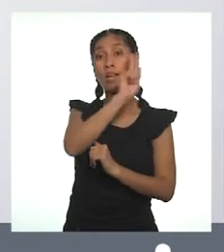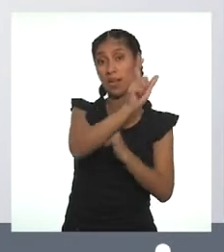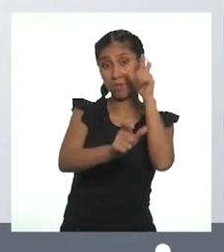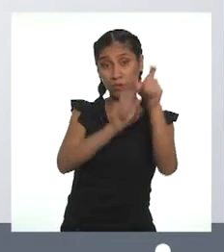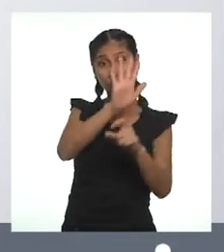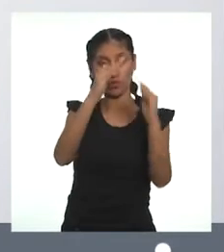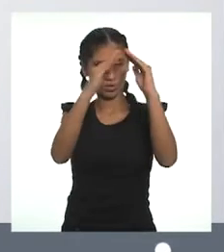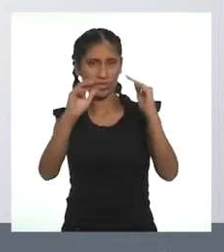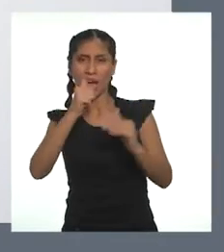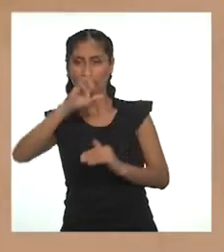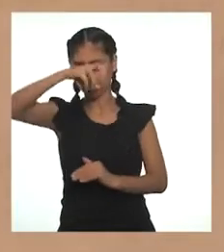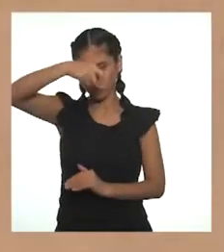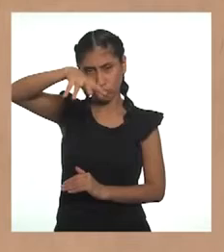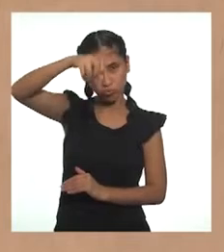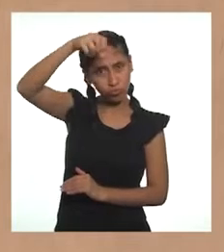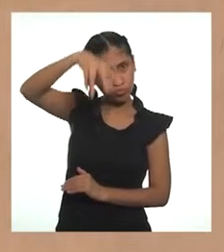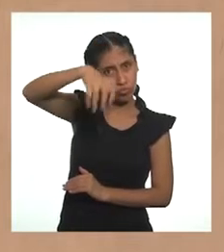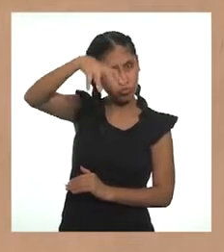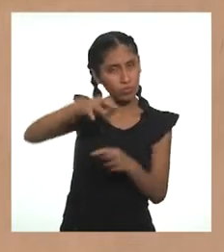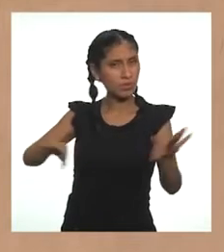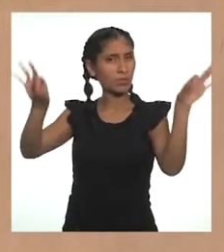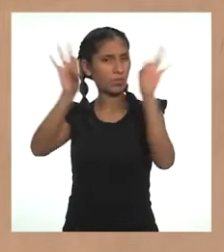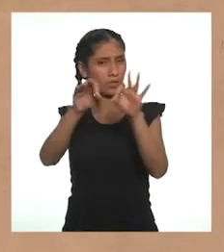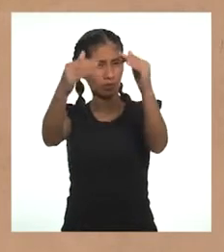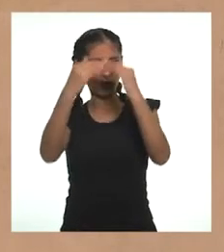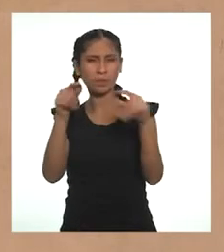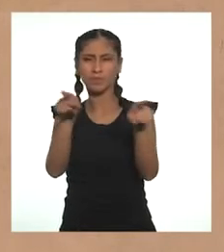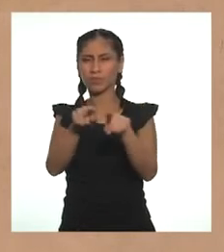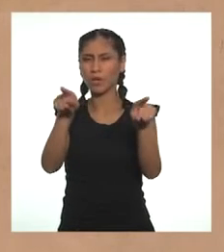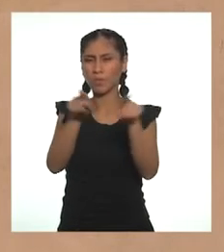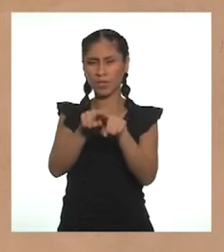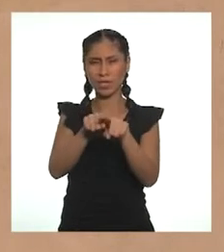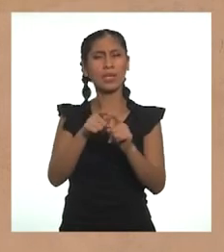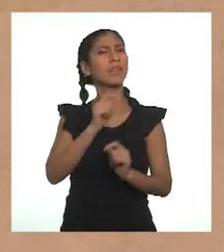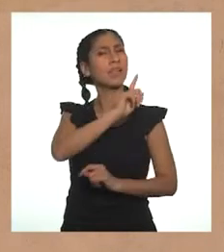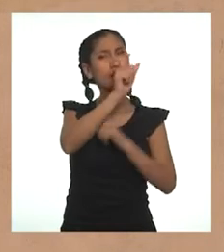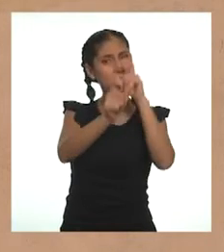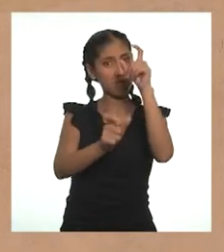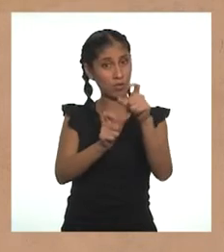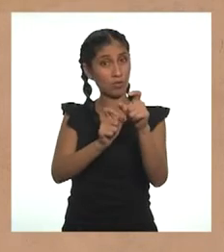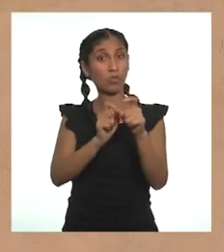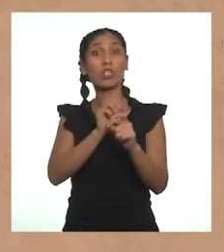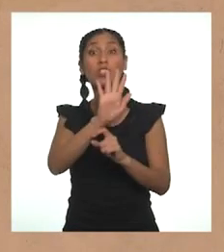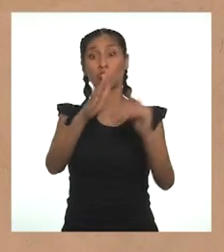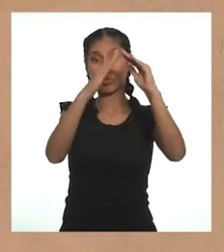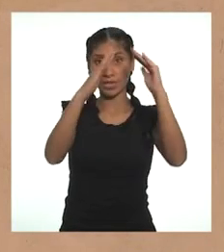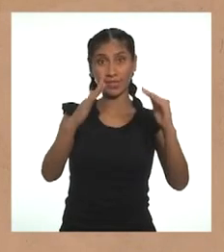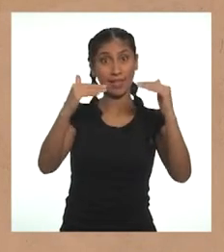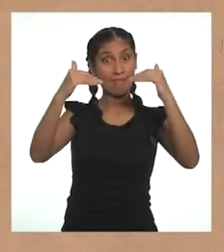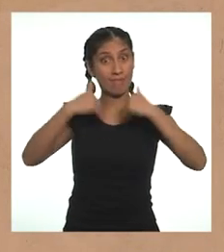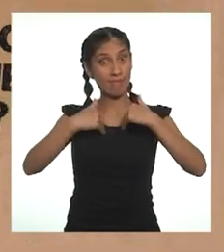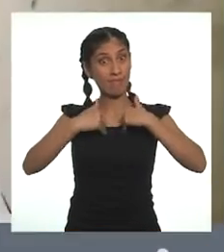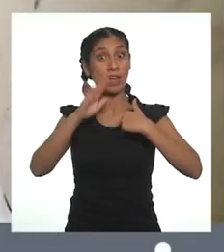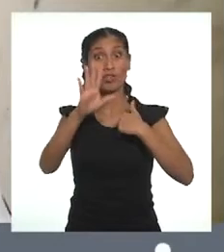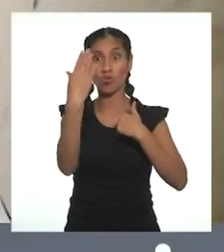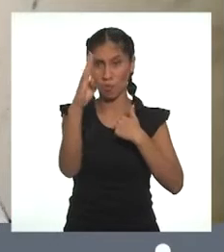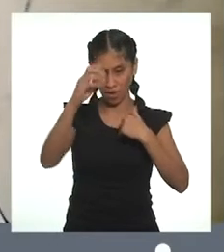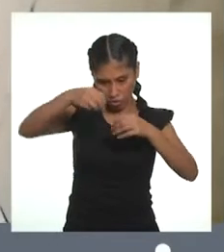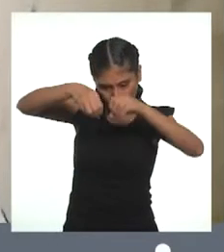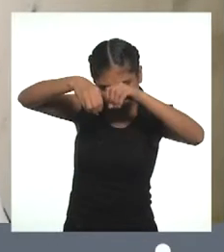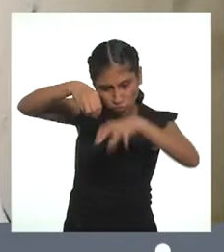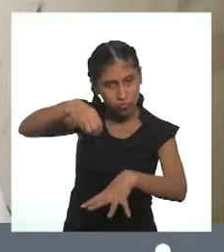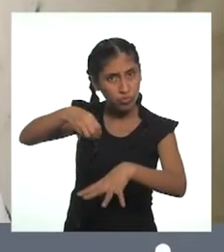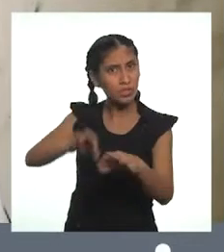calidad de vida a la población. ¿Por qué es importante contar con servicios de saneamiento como el desagüe en casa? Es